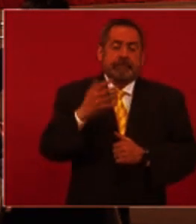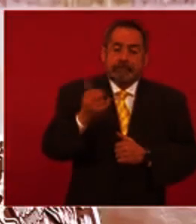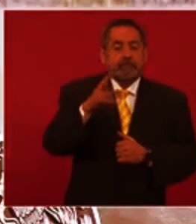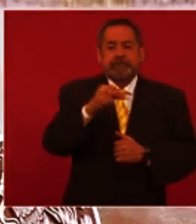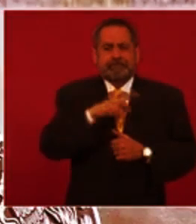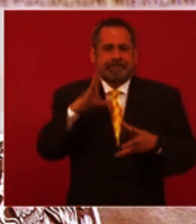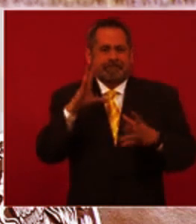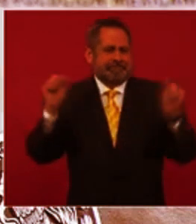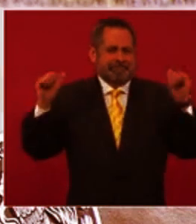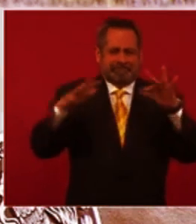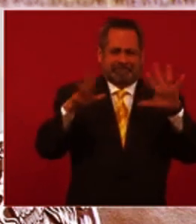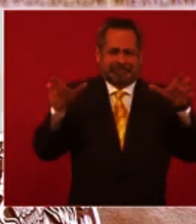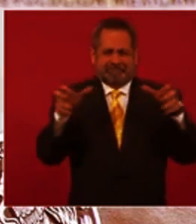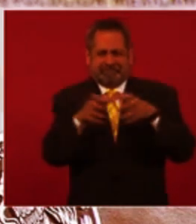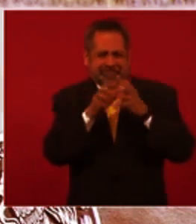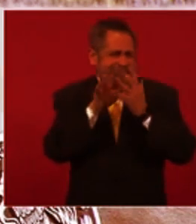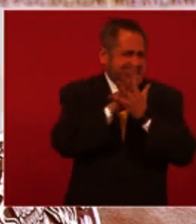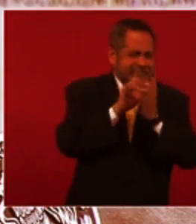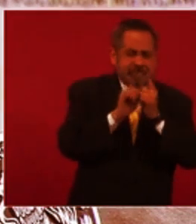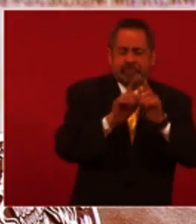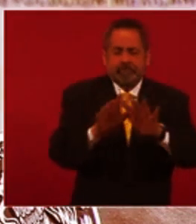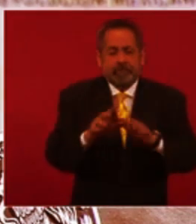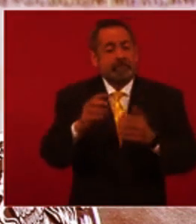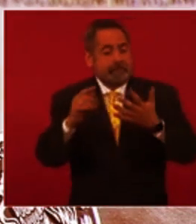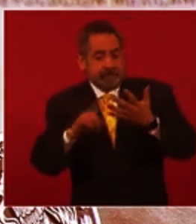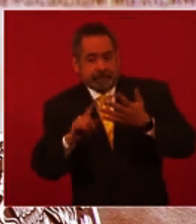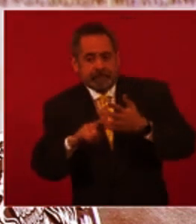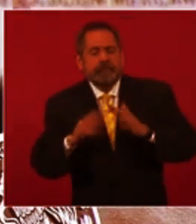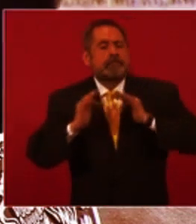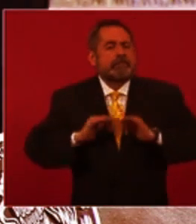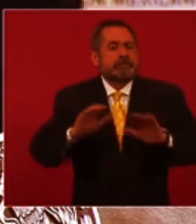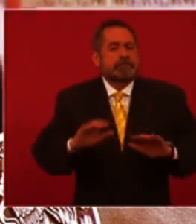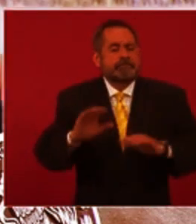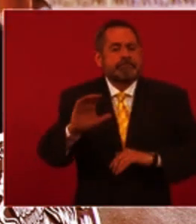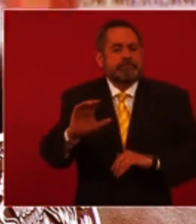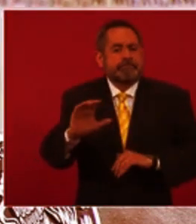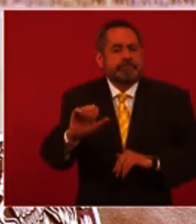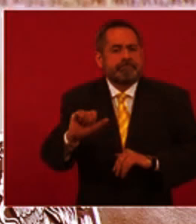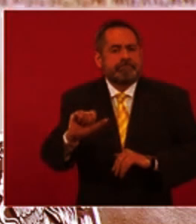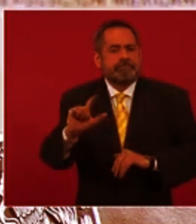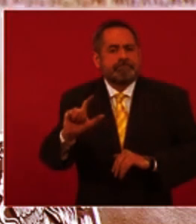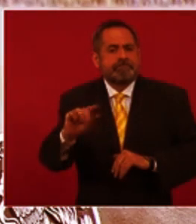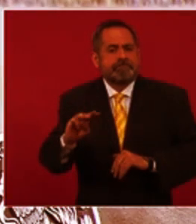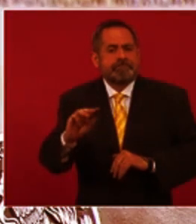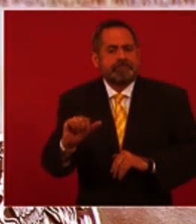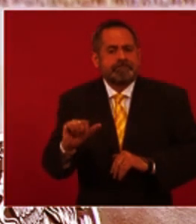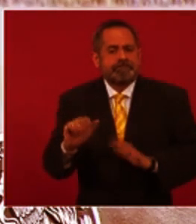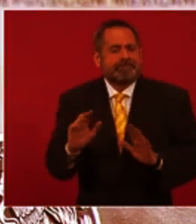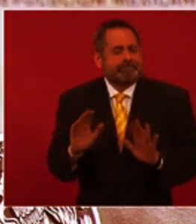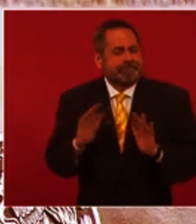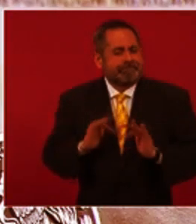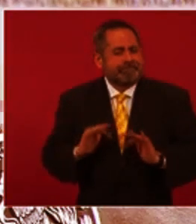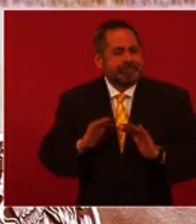y serenarnos, es muy importante no caer en pánico. El ver una cantidad de casos importante o